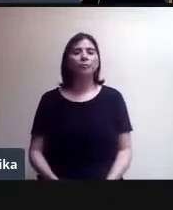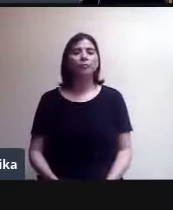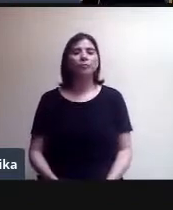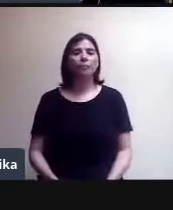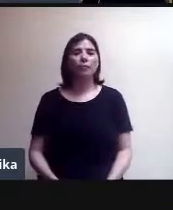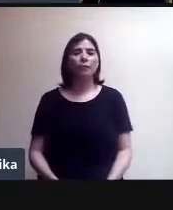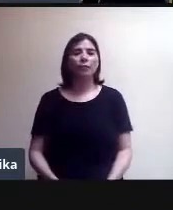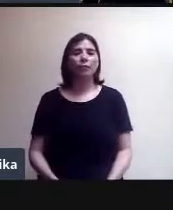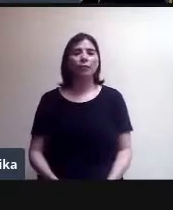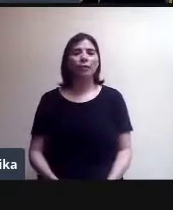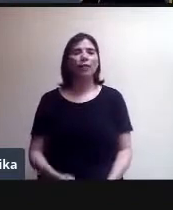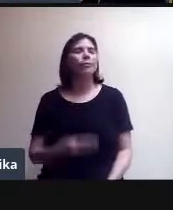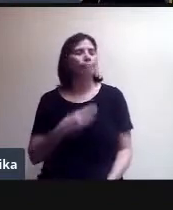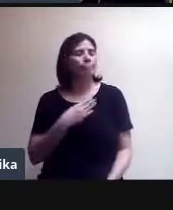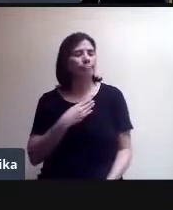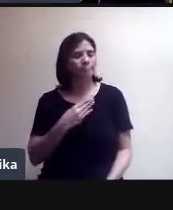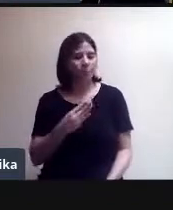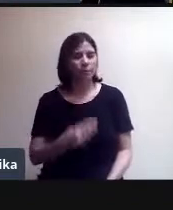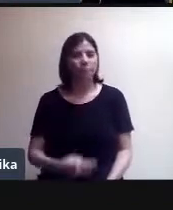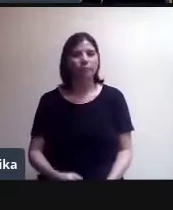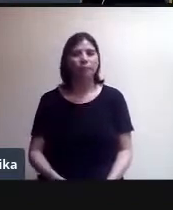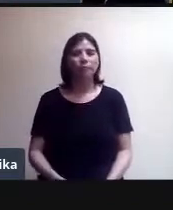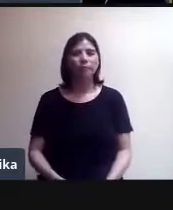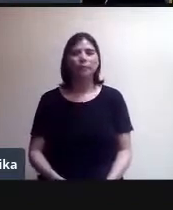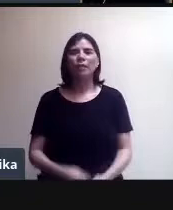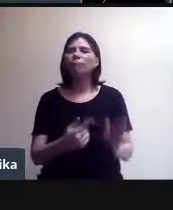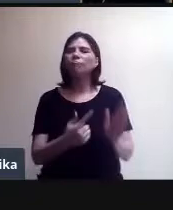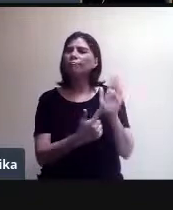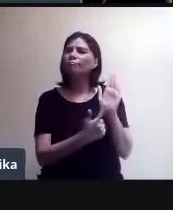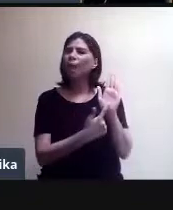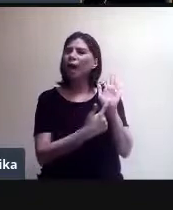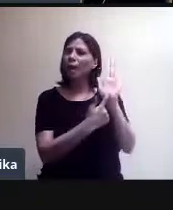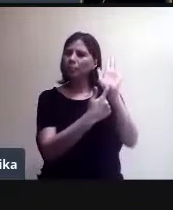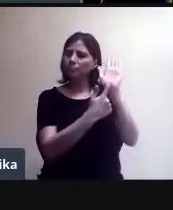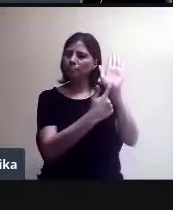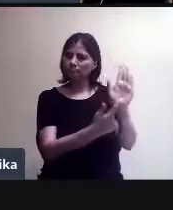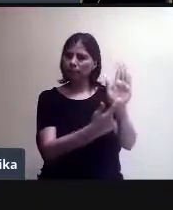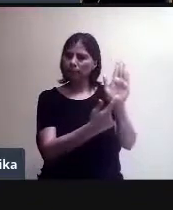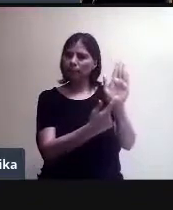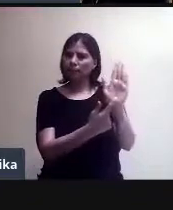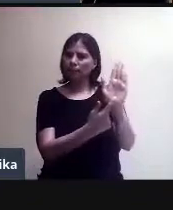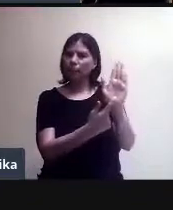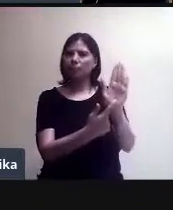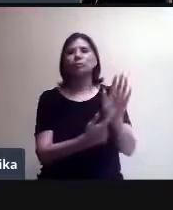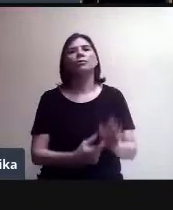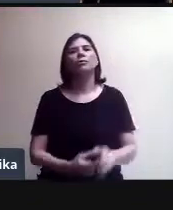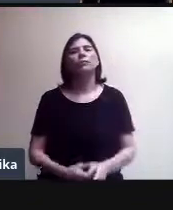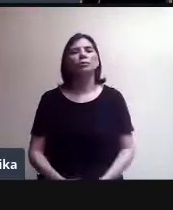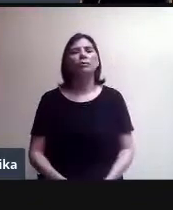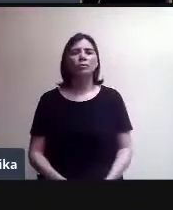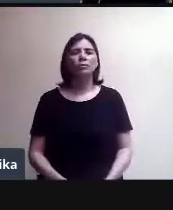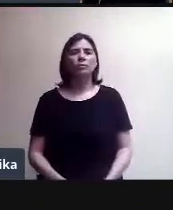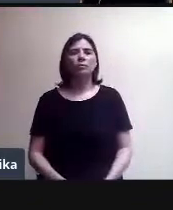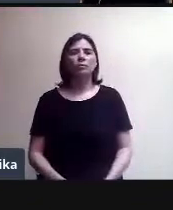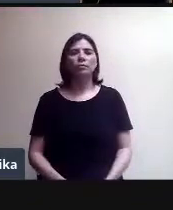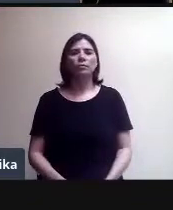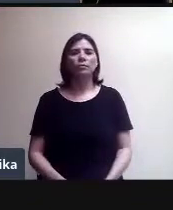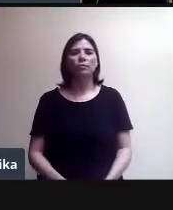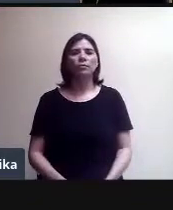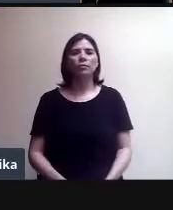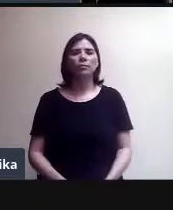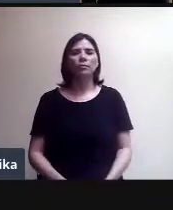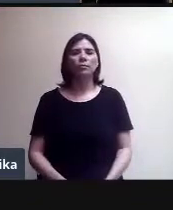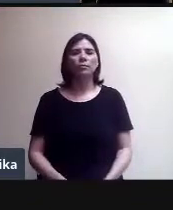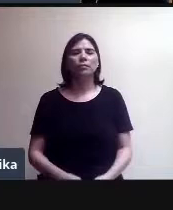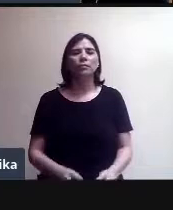esquemita de cómo podemos hacer una videollamada